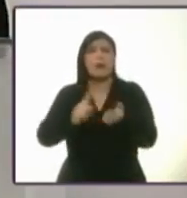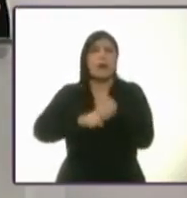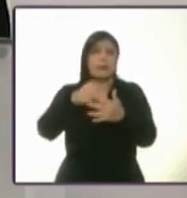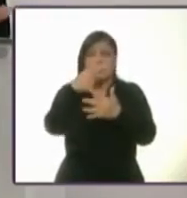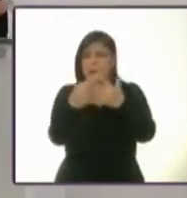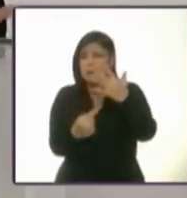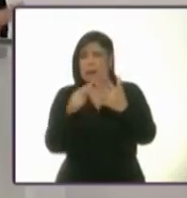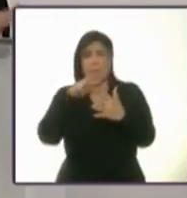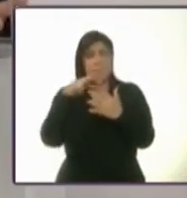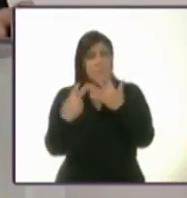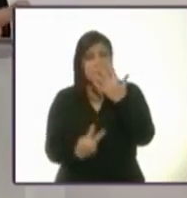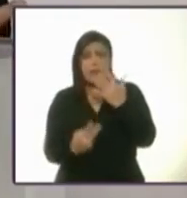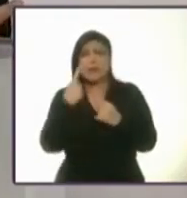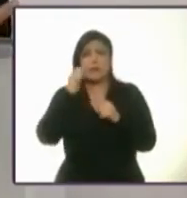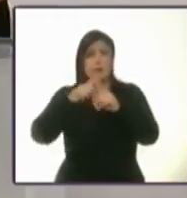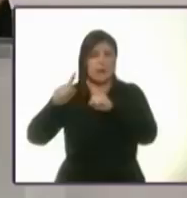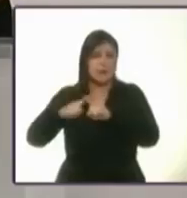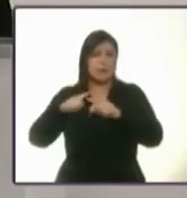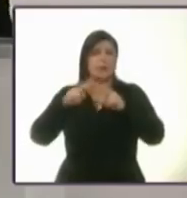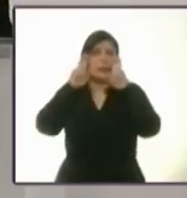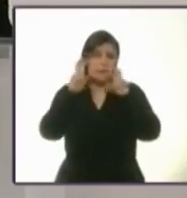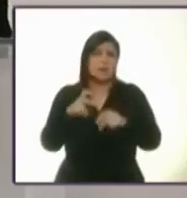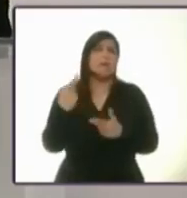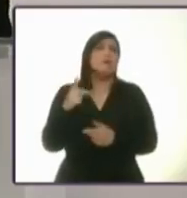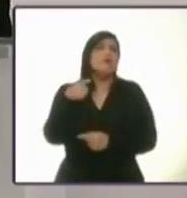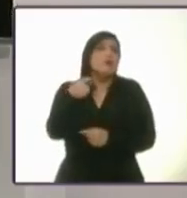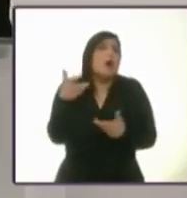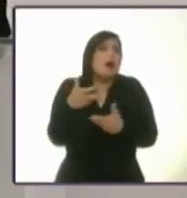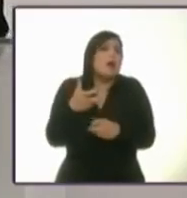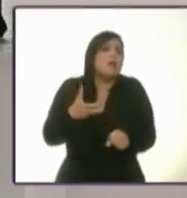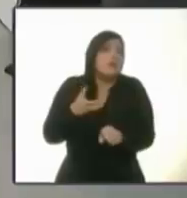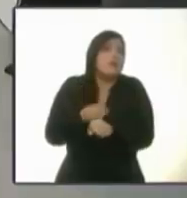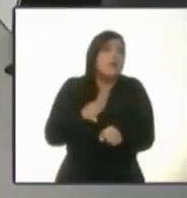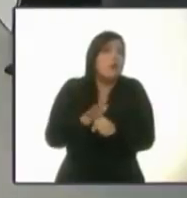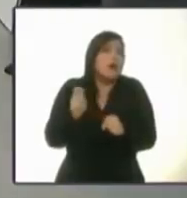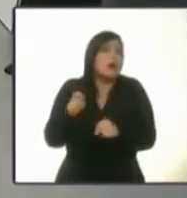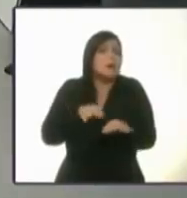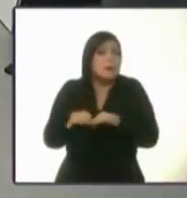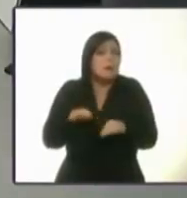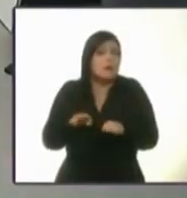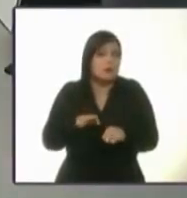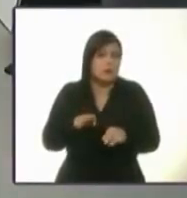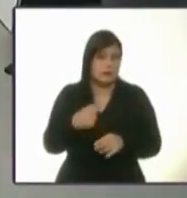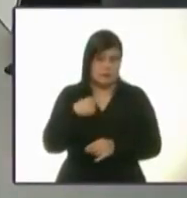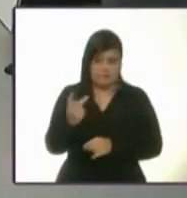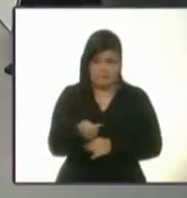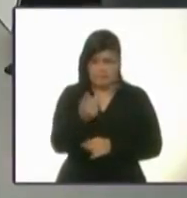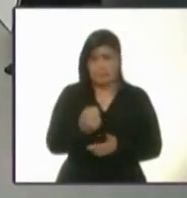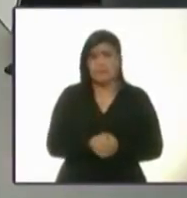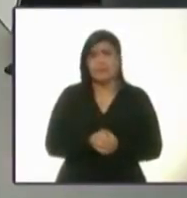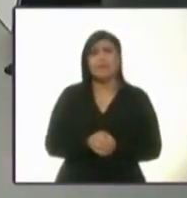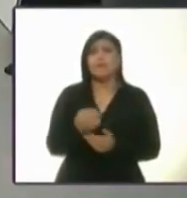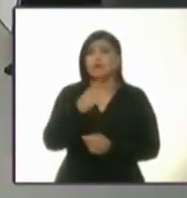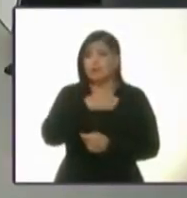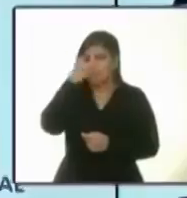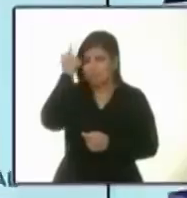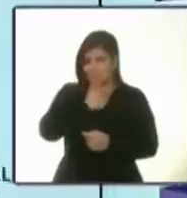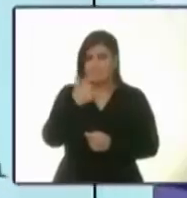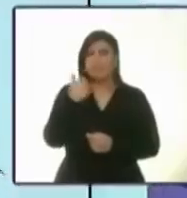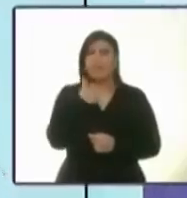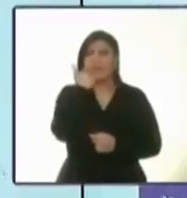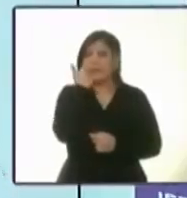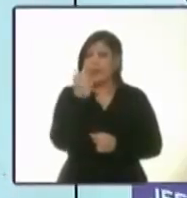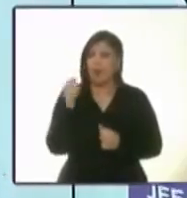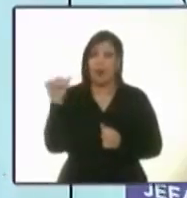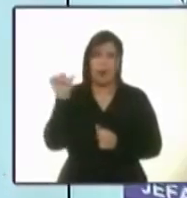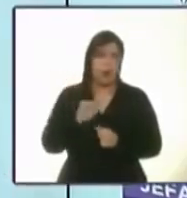Mi pregunta pues básicamente es, ¿qué va a ser al respecto? Muy buenas noches. Primero, aclarar.